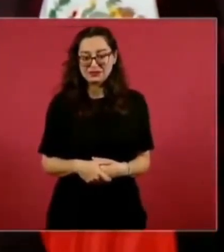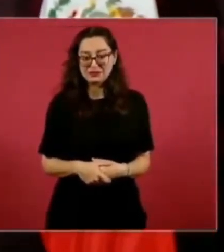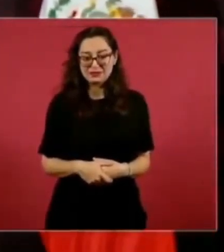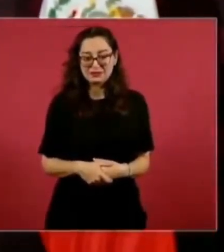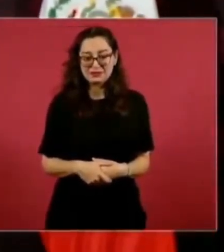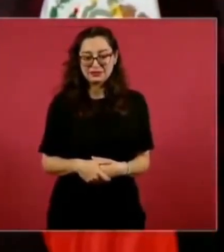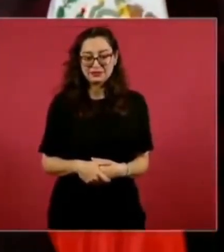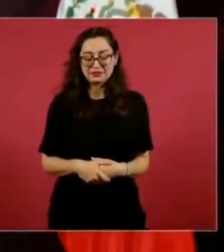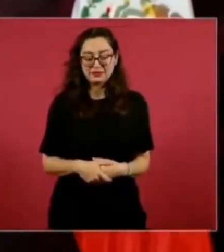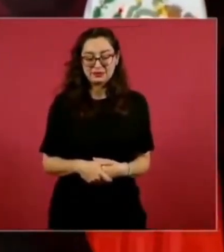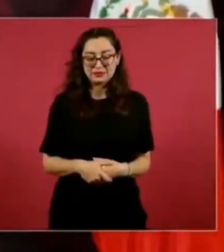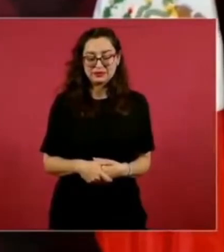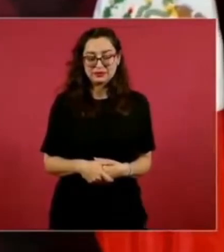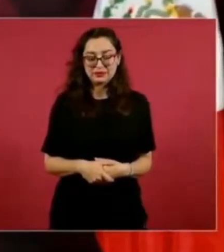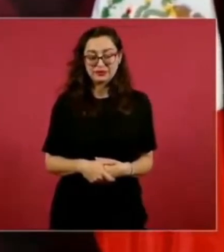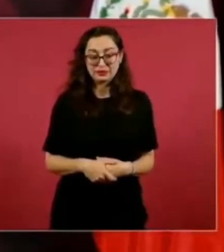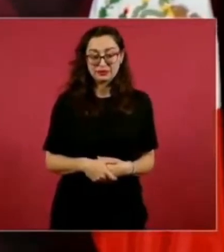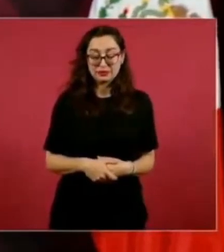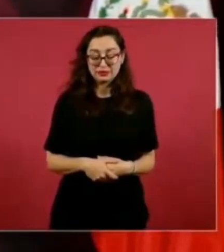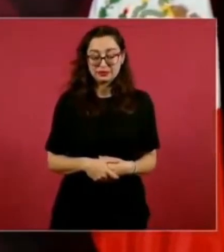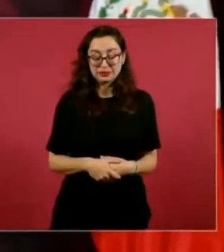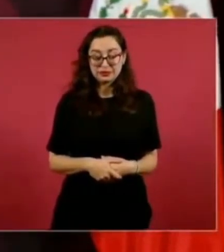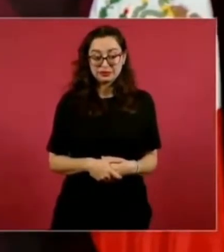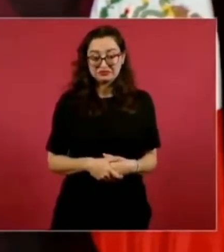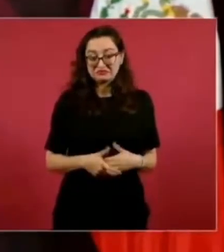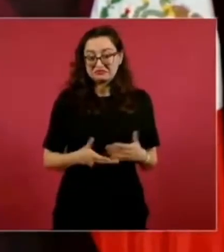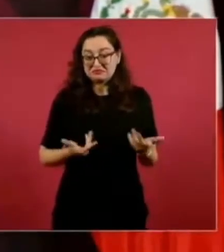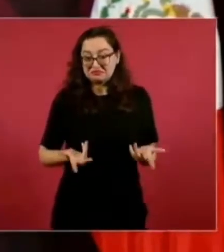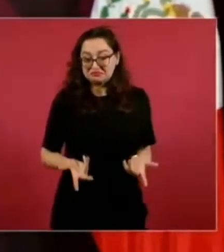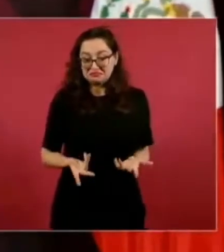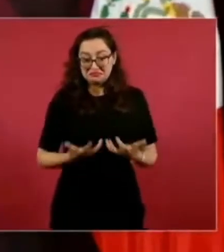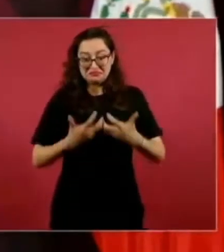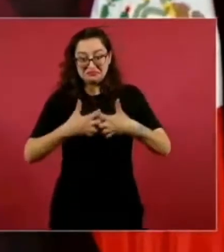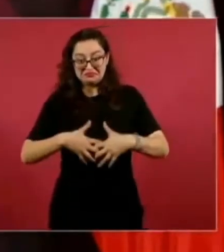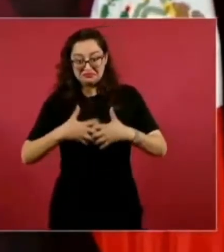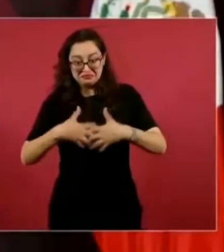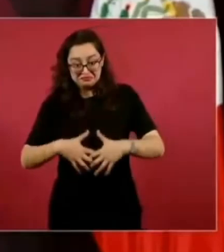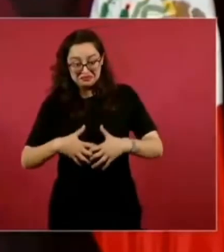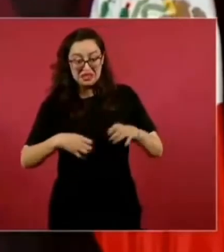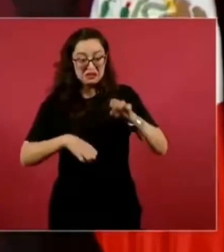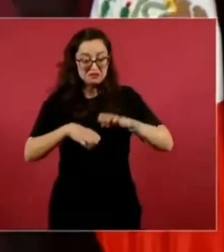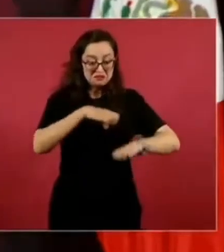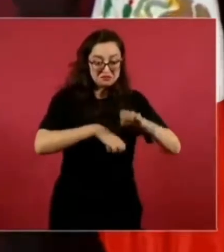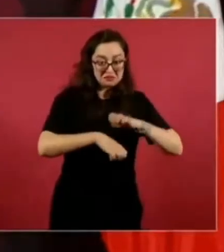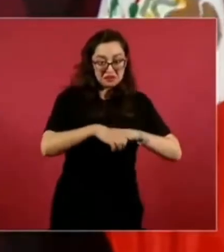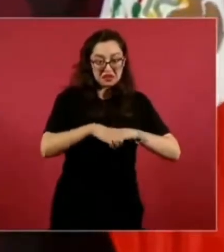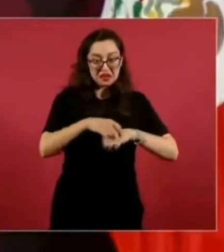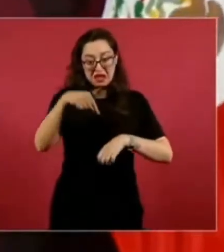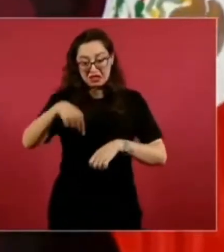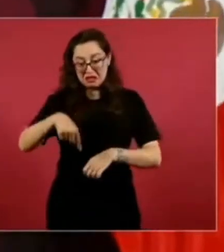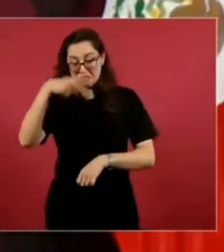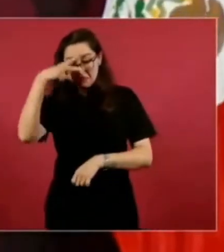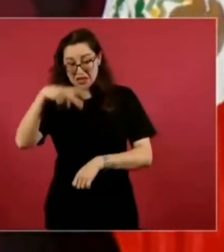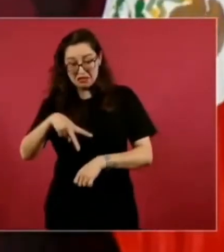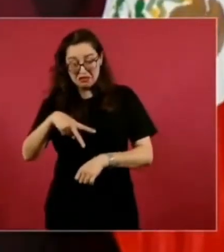tienen relación con California y con Texas hay del lado mexicano?